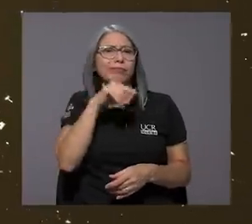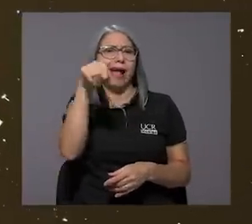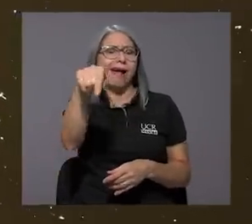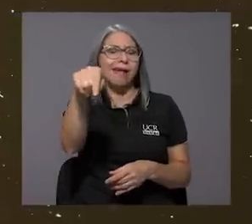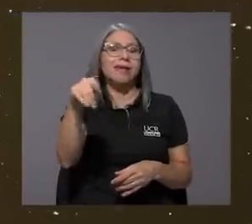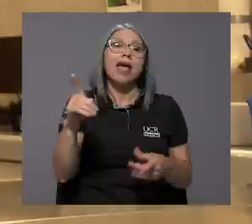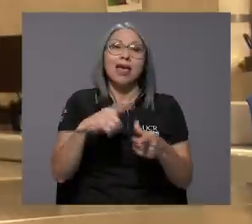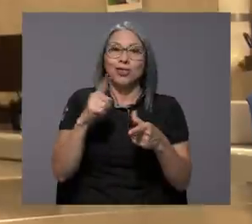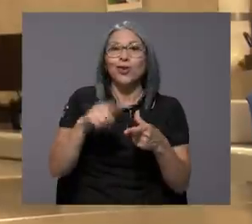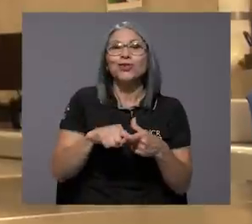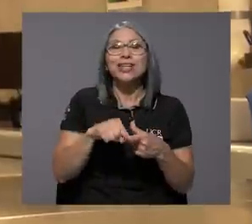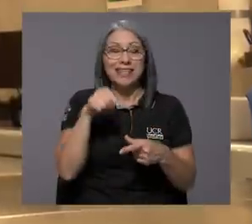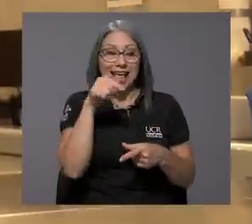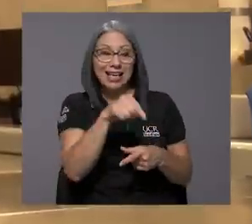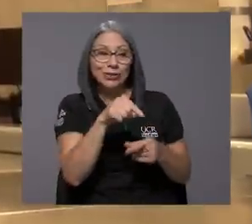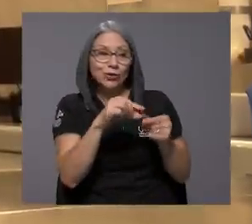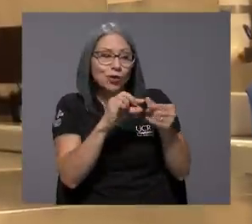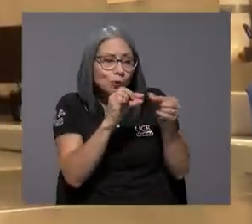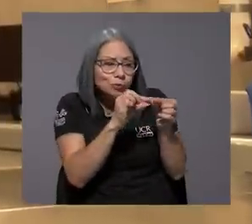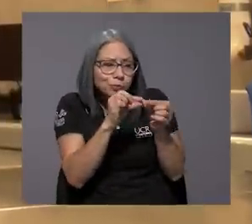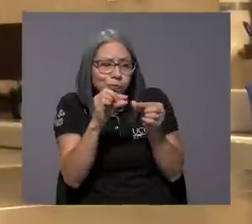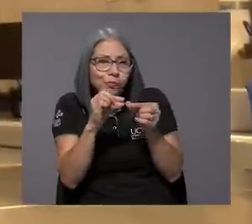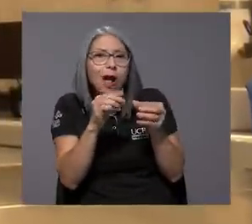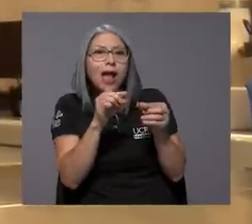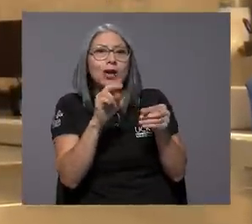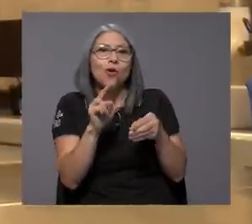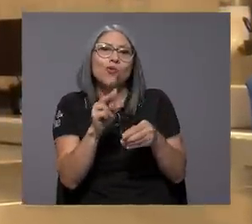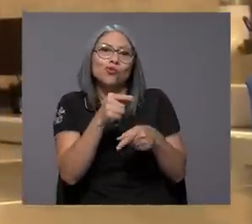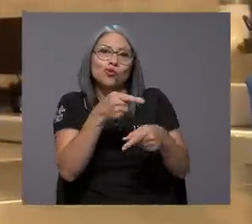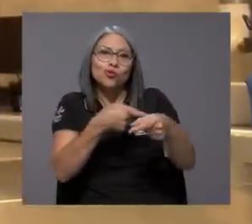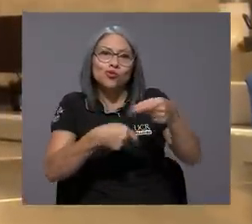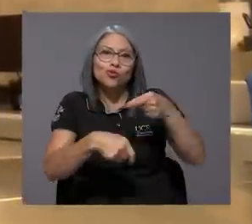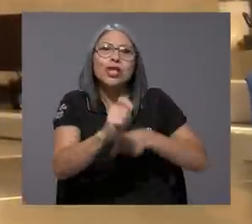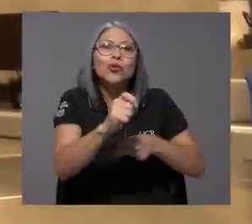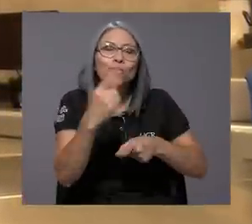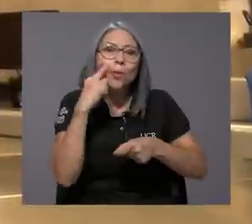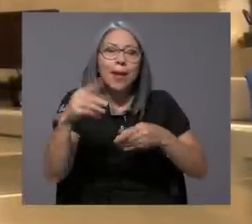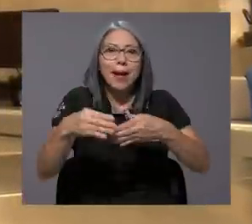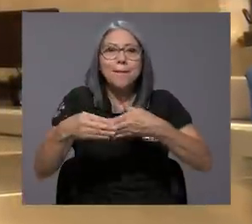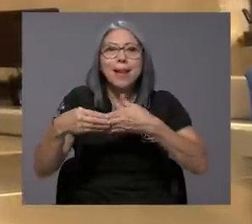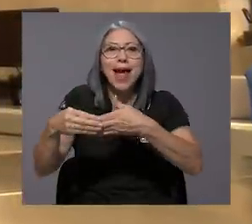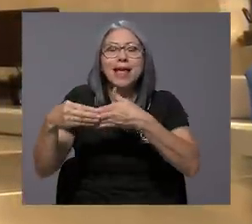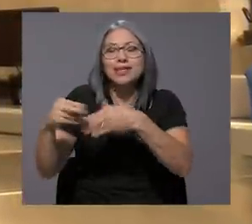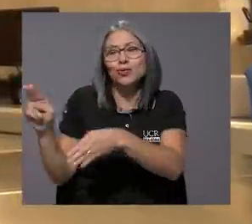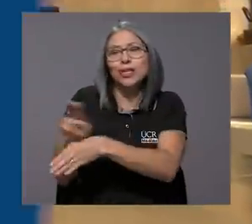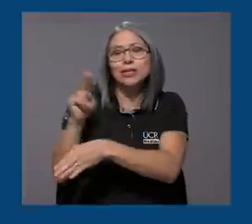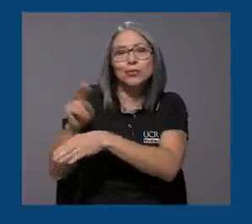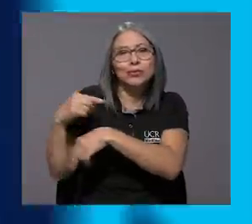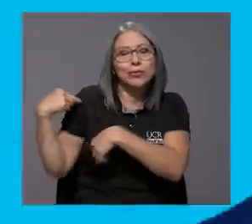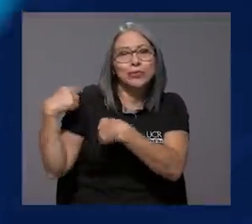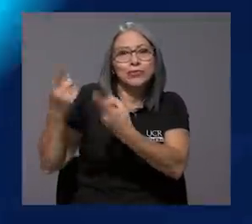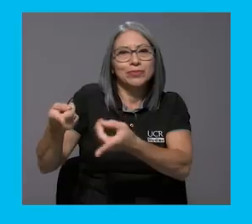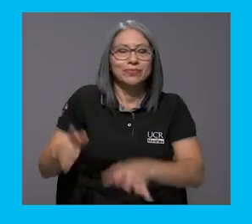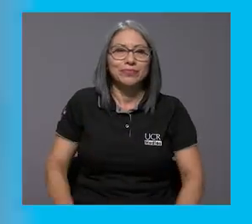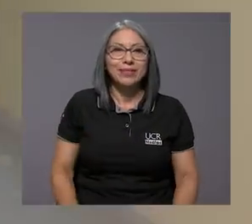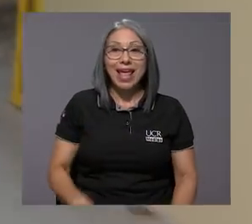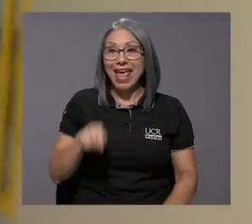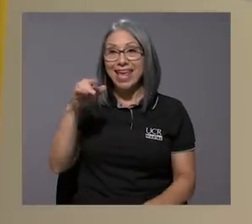Entonces son un sustituto para los plásticos convencionales.